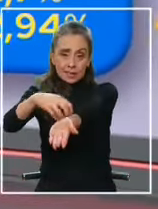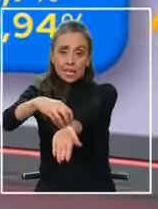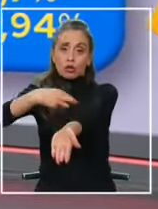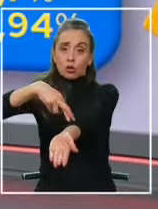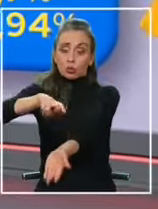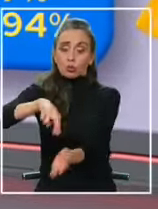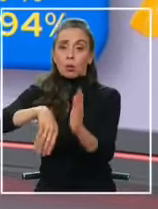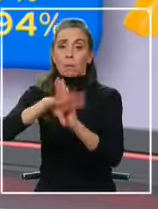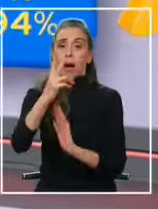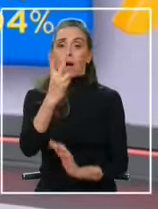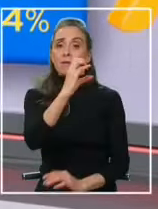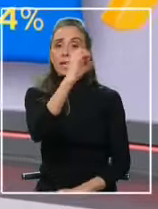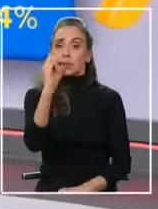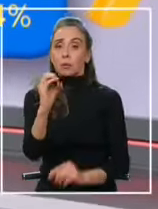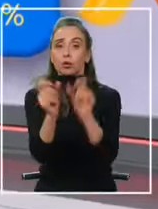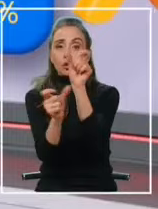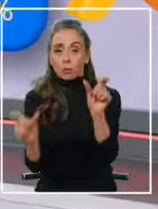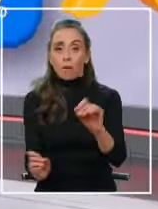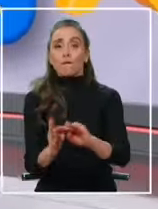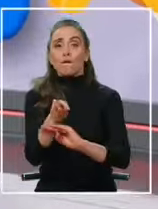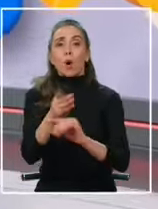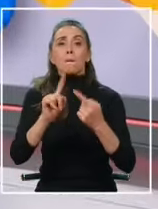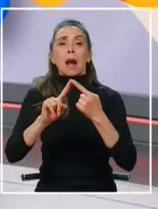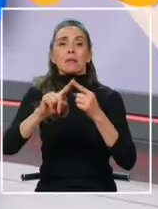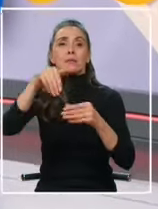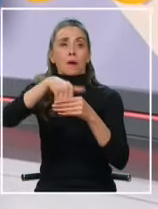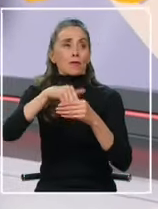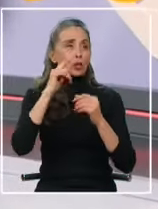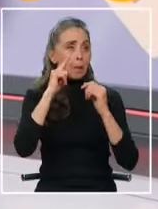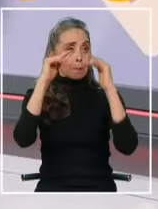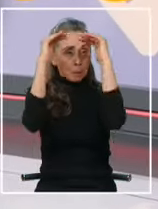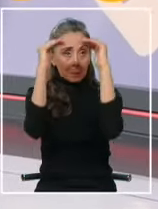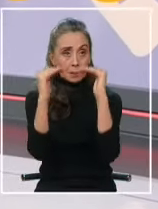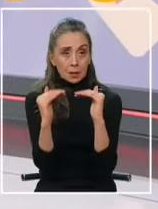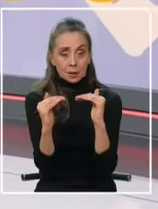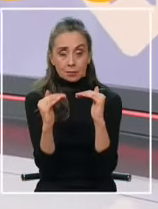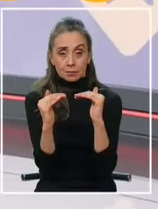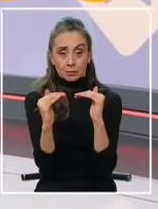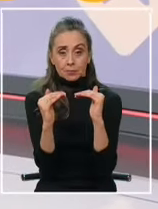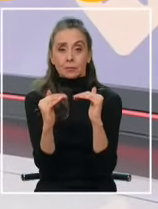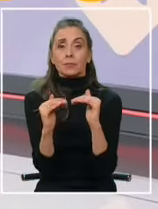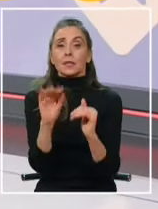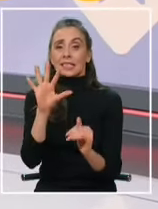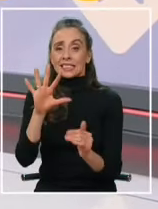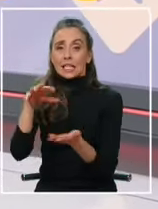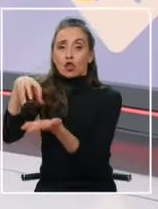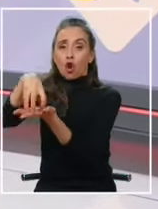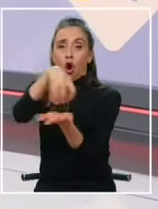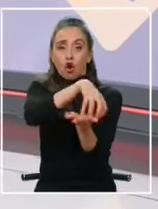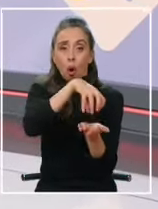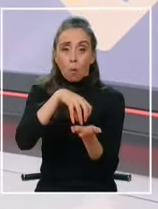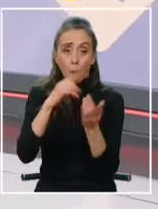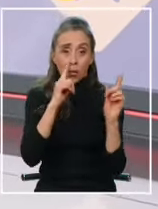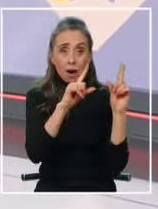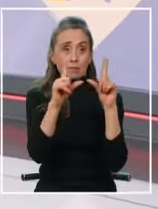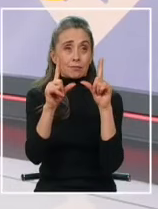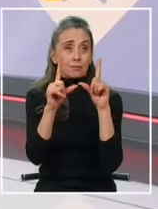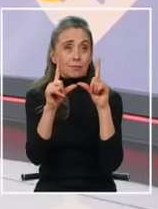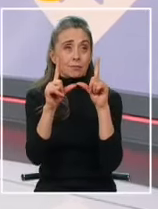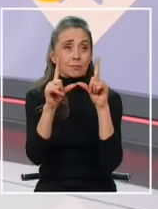sur, hubo más de un 20% de participación. Aquí están. Mientras que en cinco comunas, que vemos aquí,